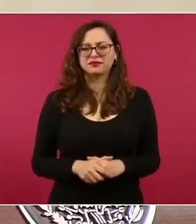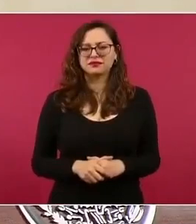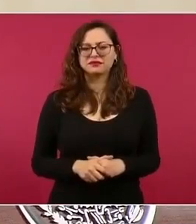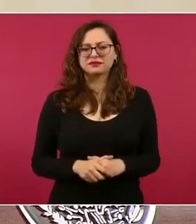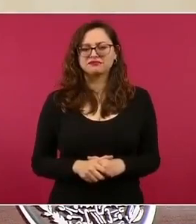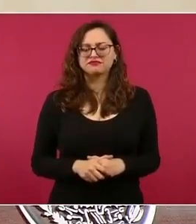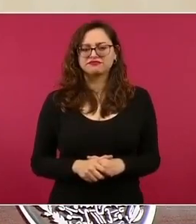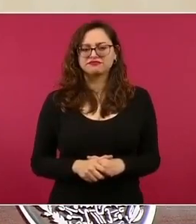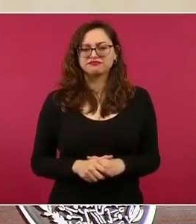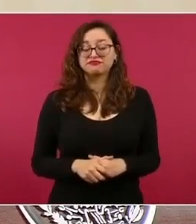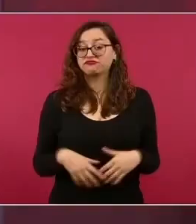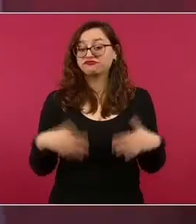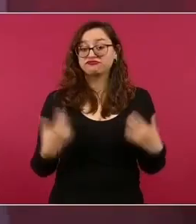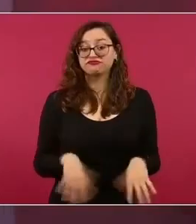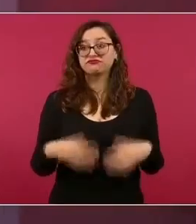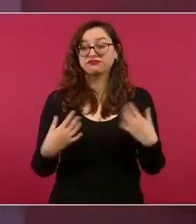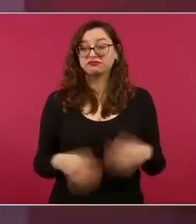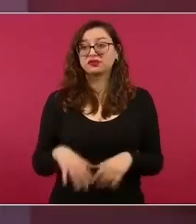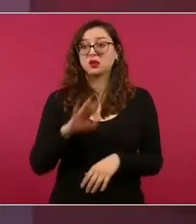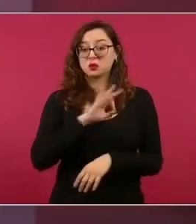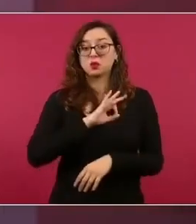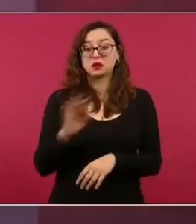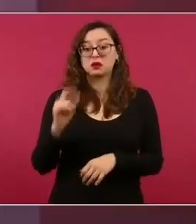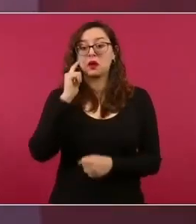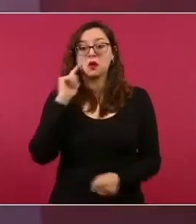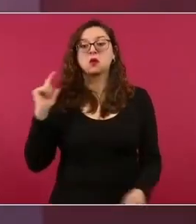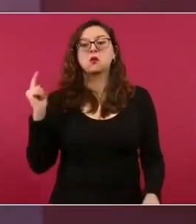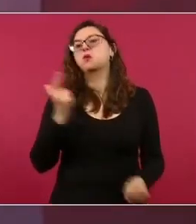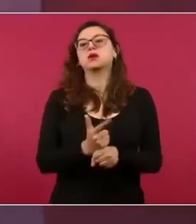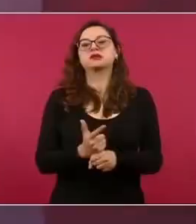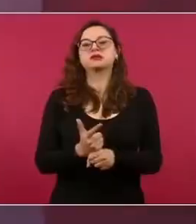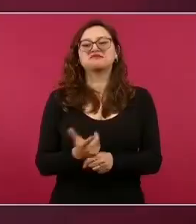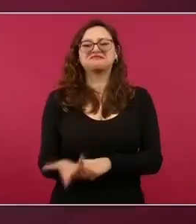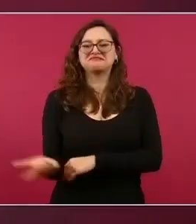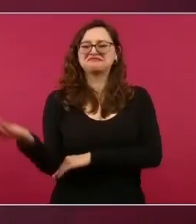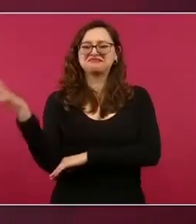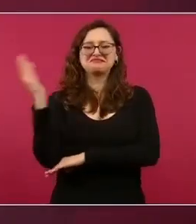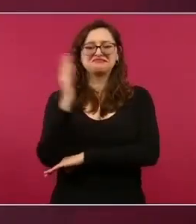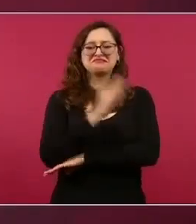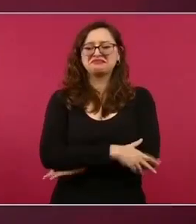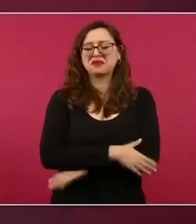van a ver cómo van a terminar